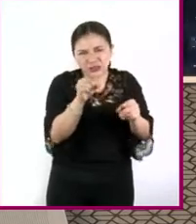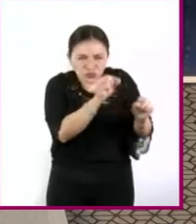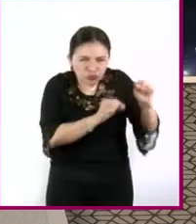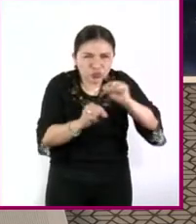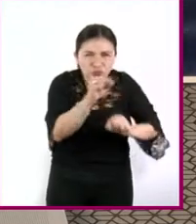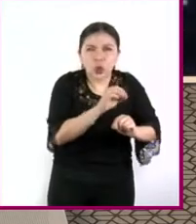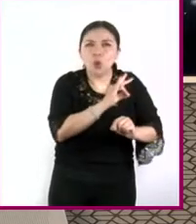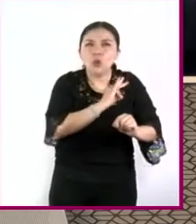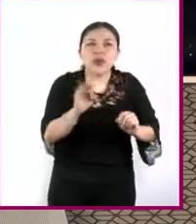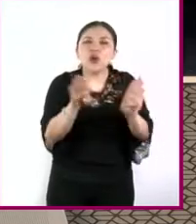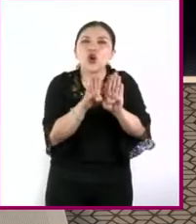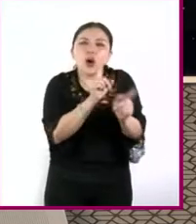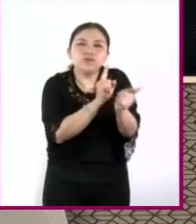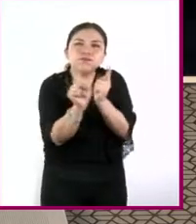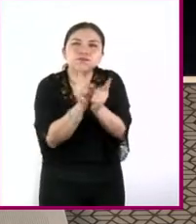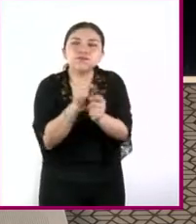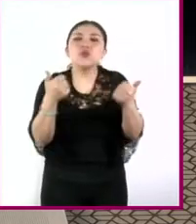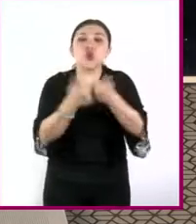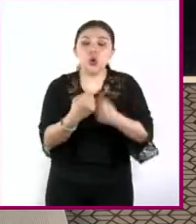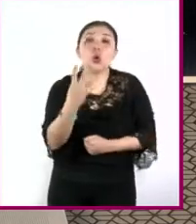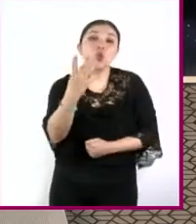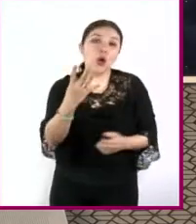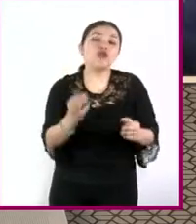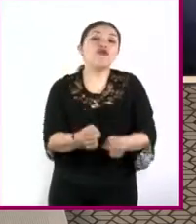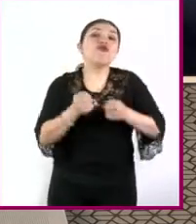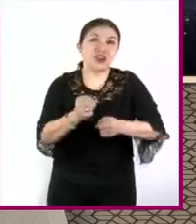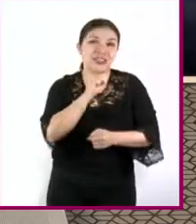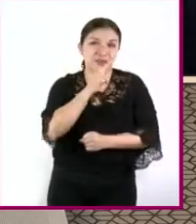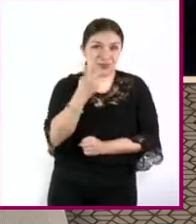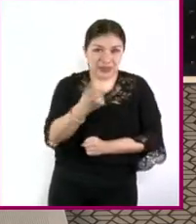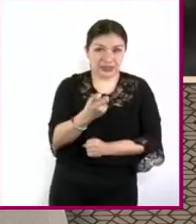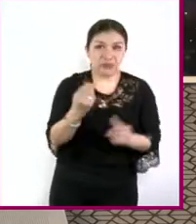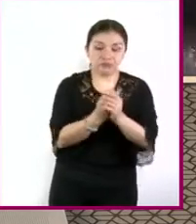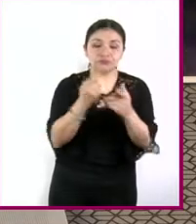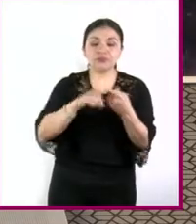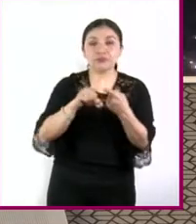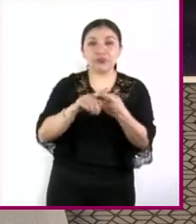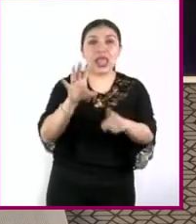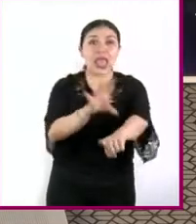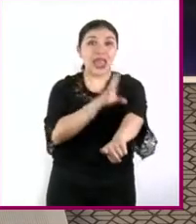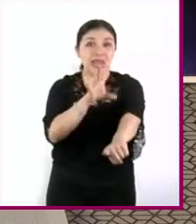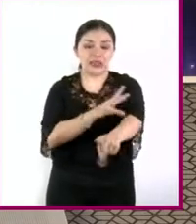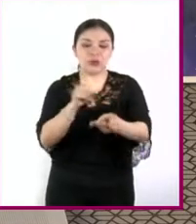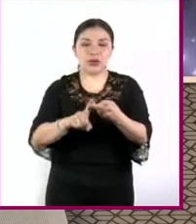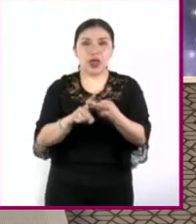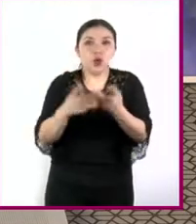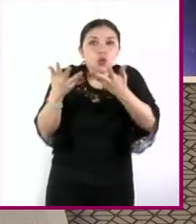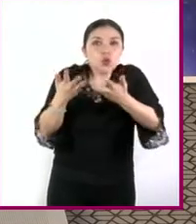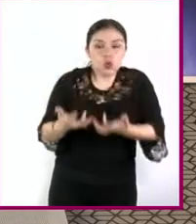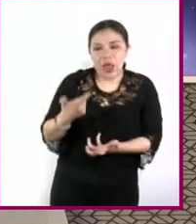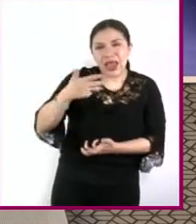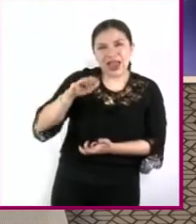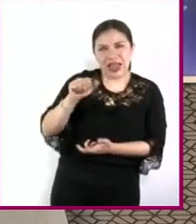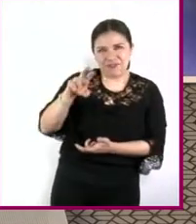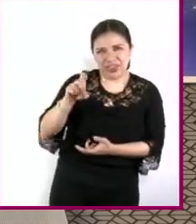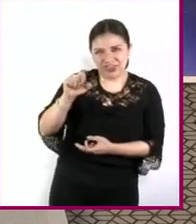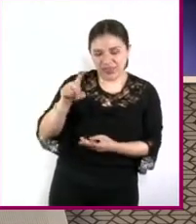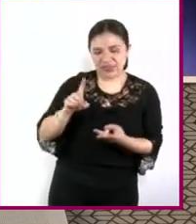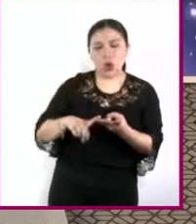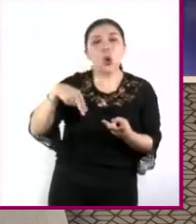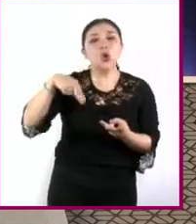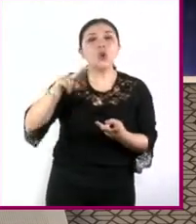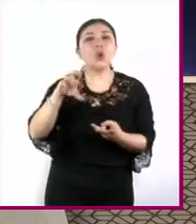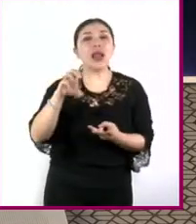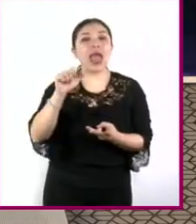interactúan una con otras por medio de las cuatro fuerzas fundamentales que son la fuerza electromagnética la fuerza gravitacional la fuerza nuclear fuerte